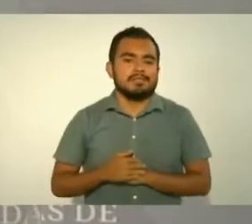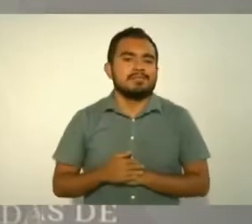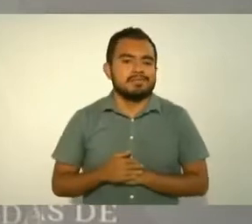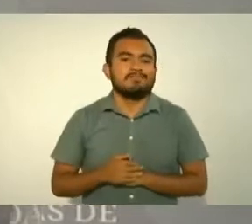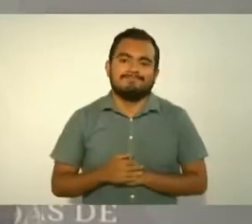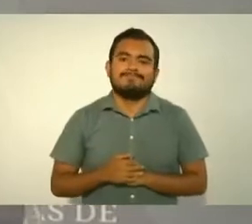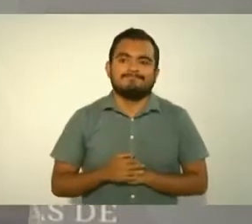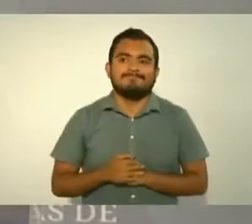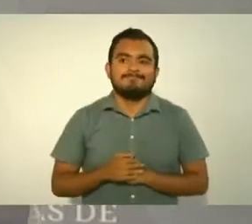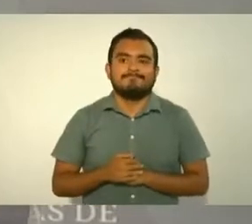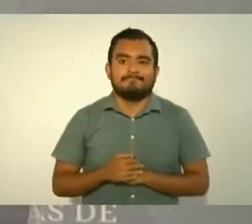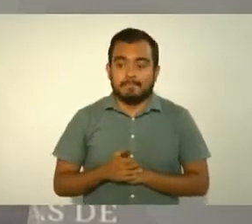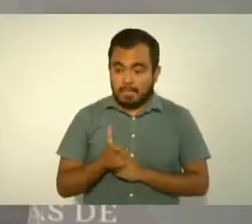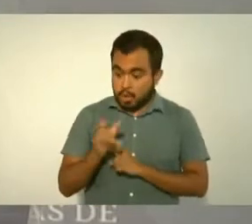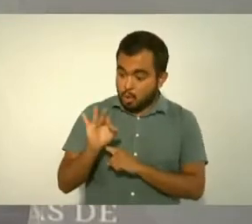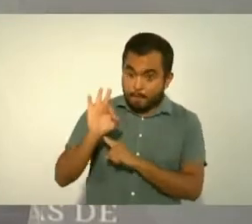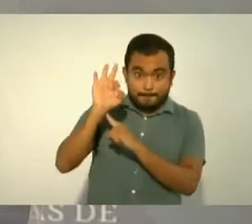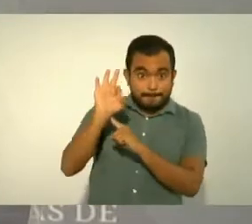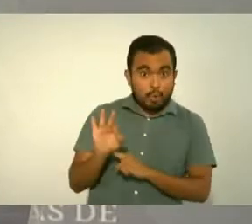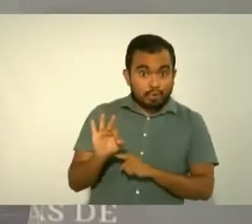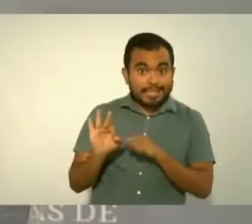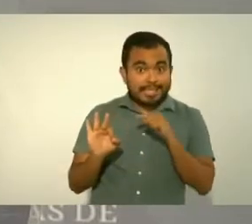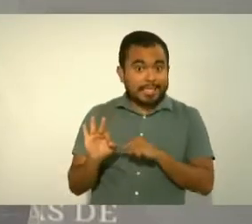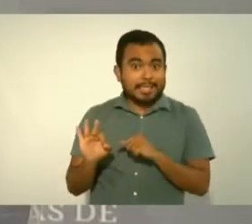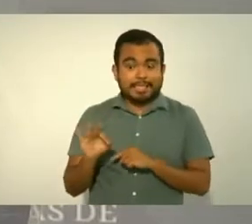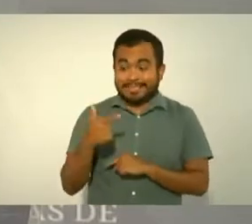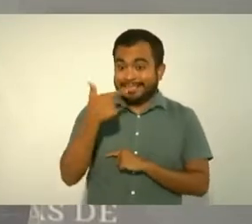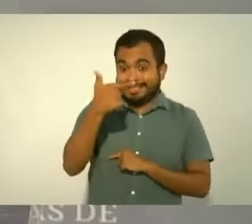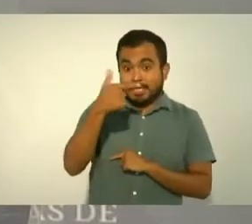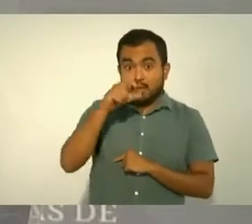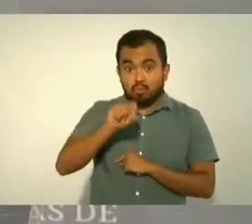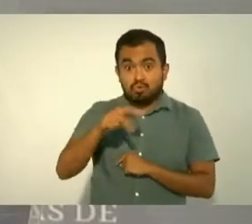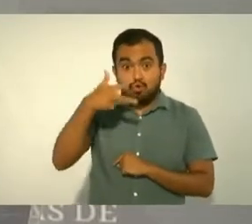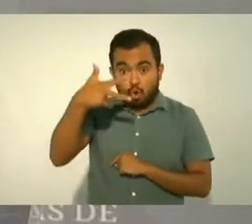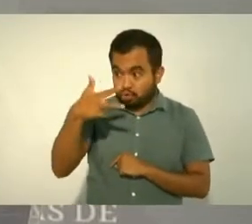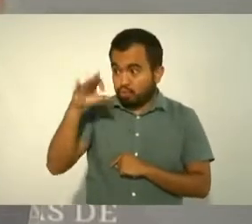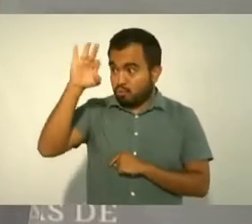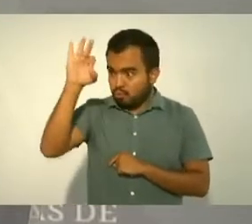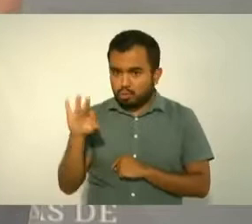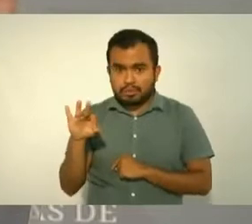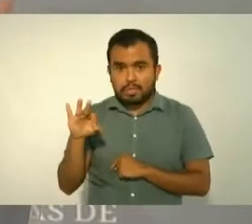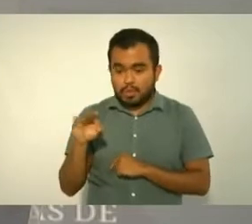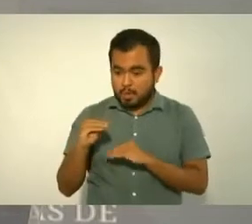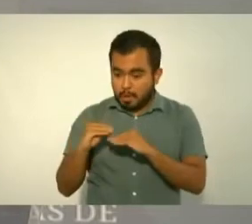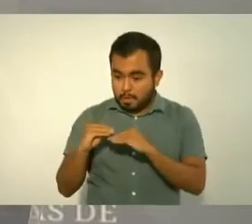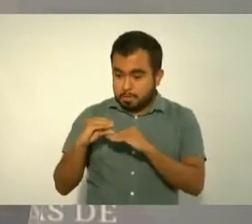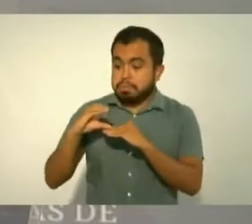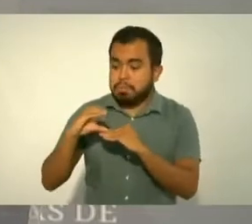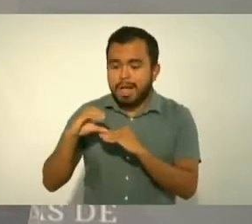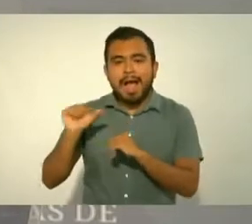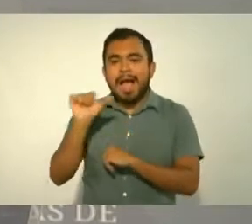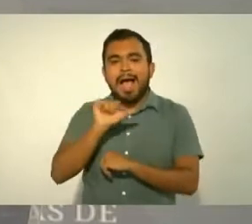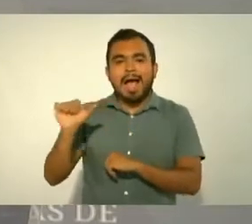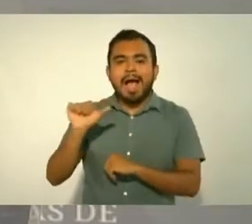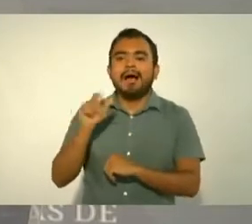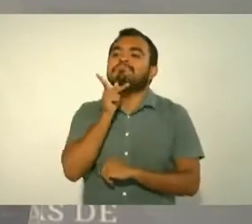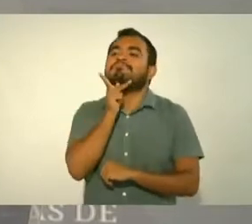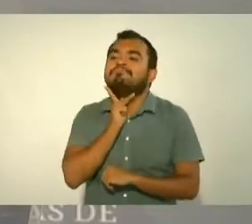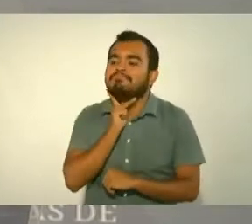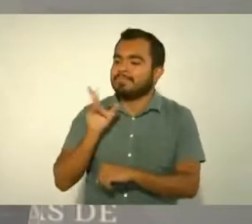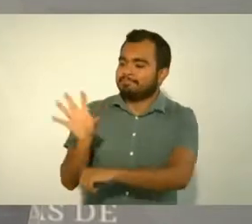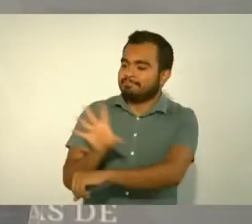porcentaje de 7.8 la inflación en energético en México